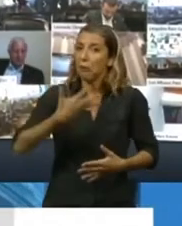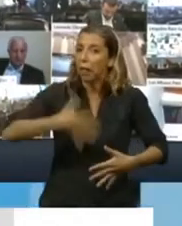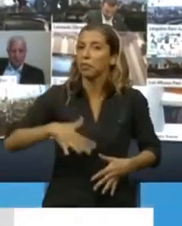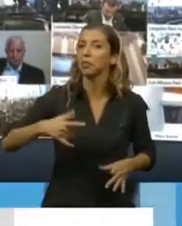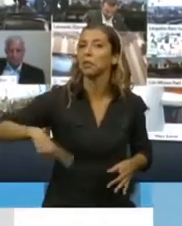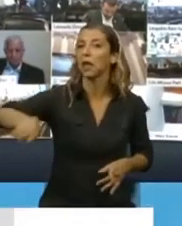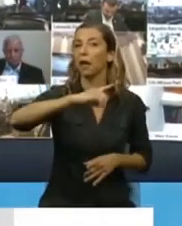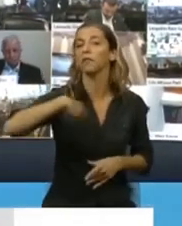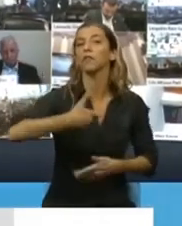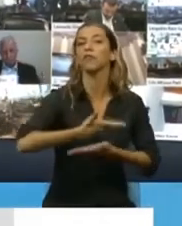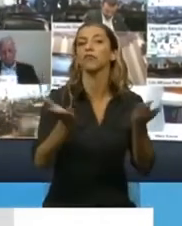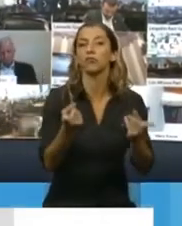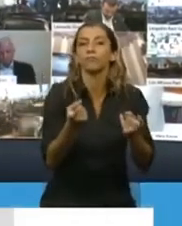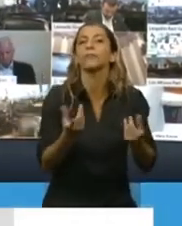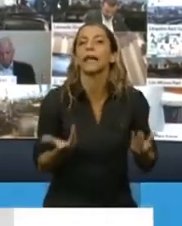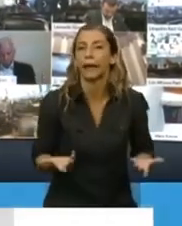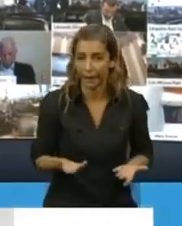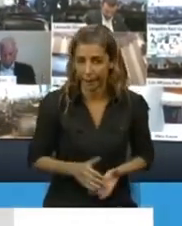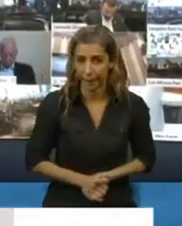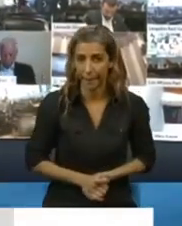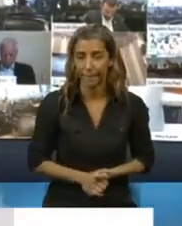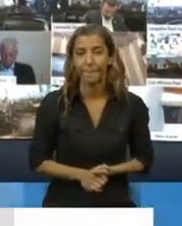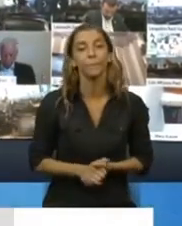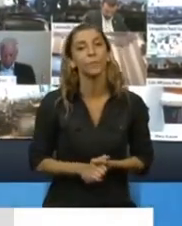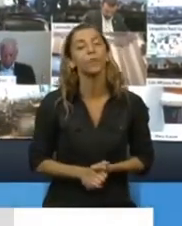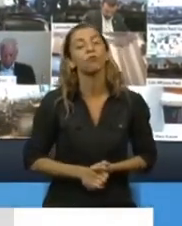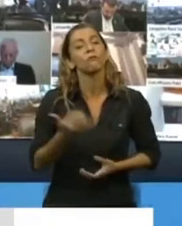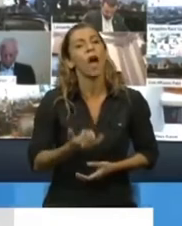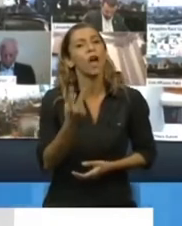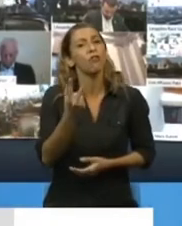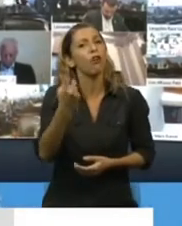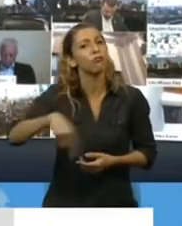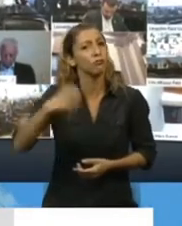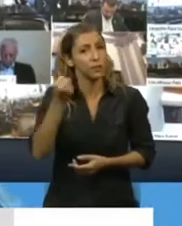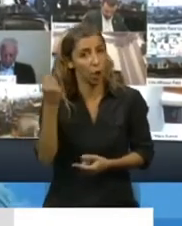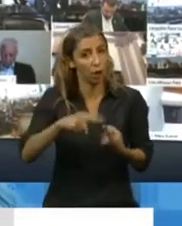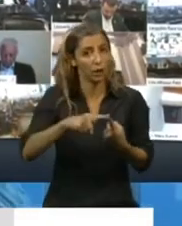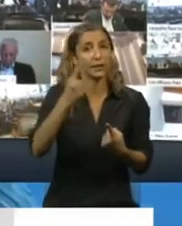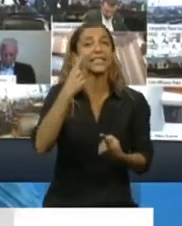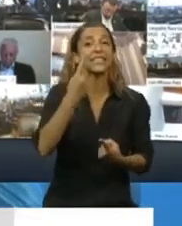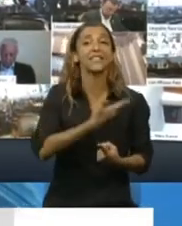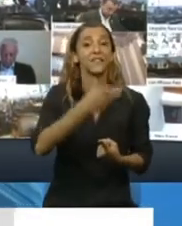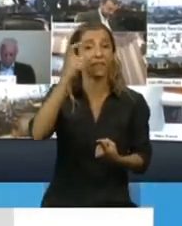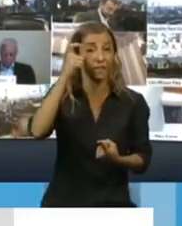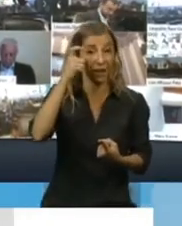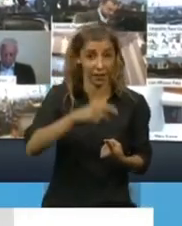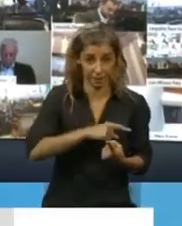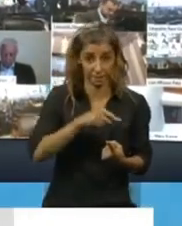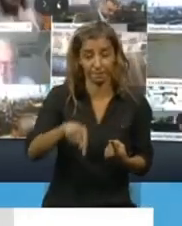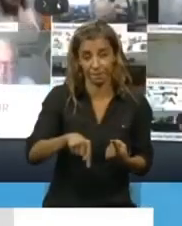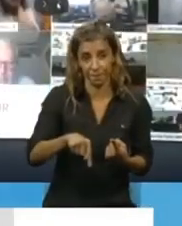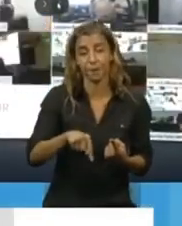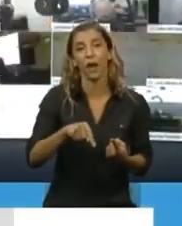nuevo dos políticas, por mencionar, que es el IFE, en esta coyuntura y las consecuencias de la pandemia, como